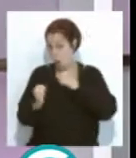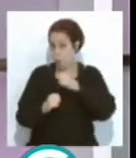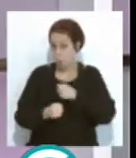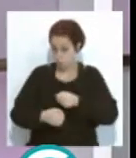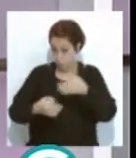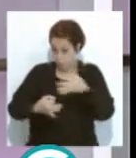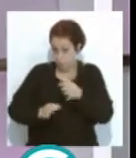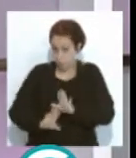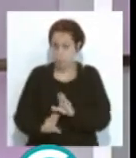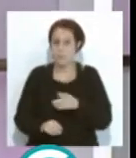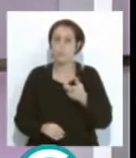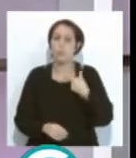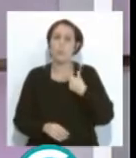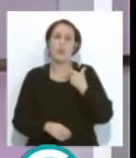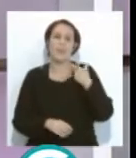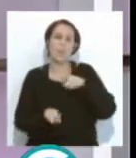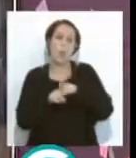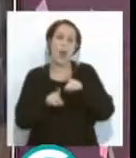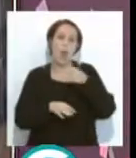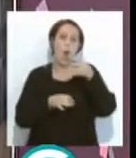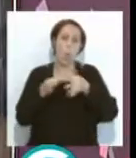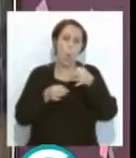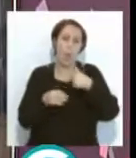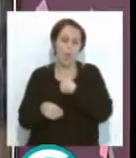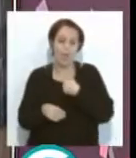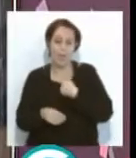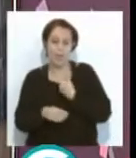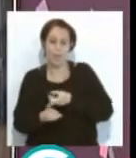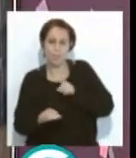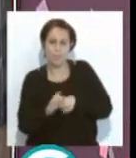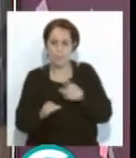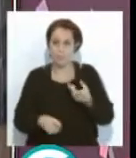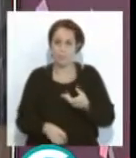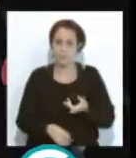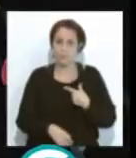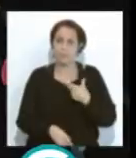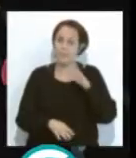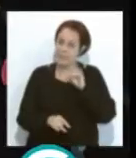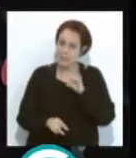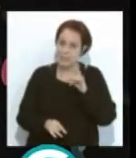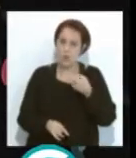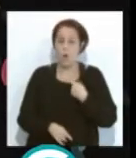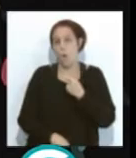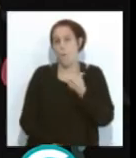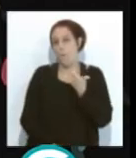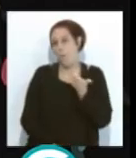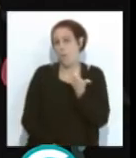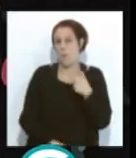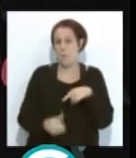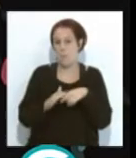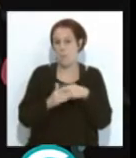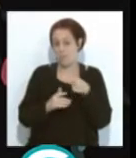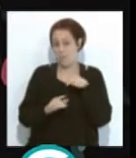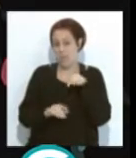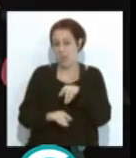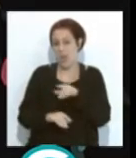en sí. Eso de ser juez y parte, por decirlo de alguna manera. Sí, eso es un poco la tendencia y lo que se